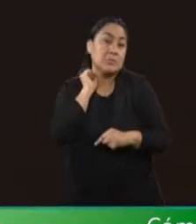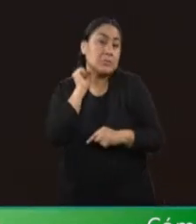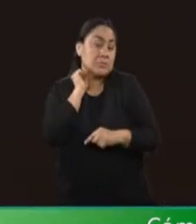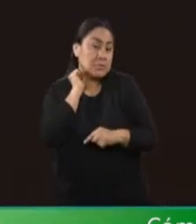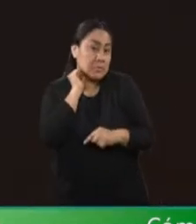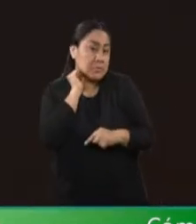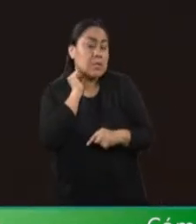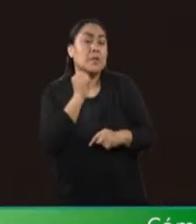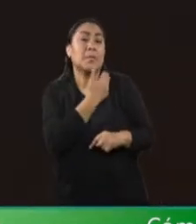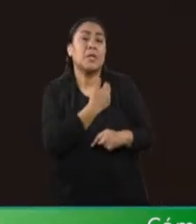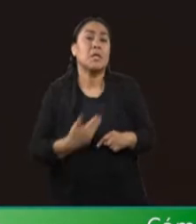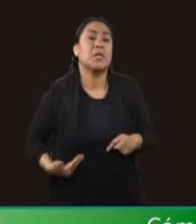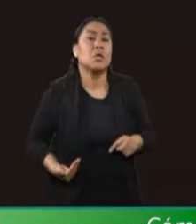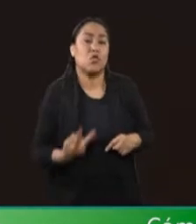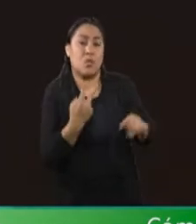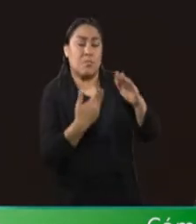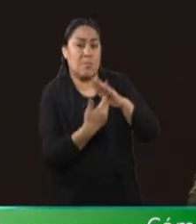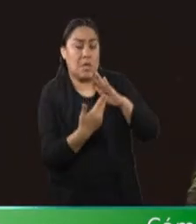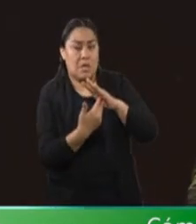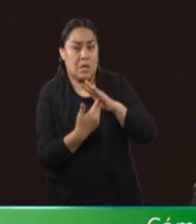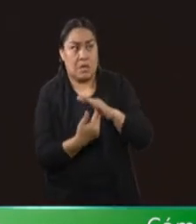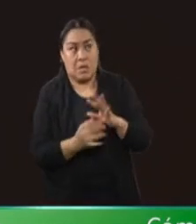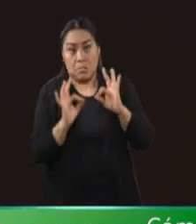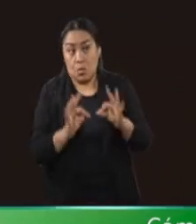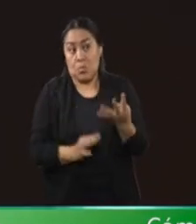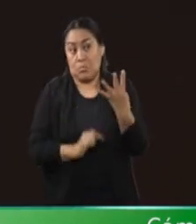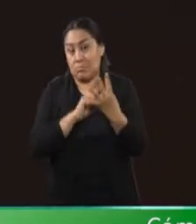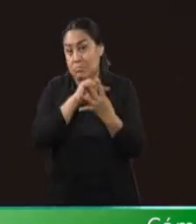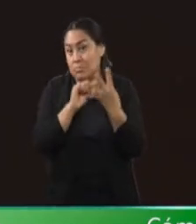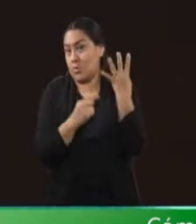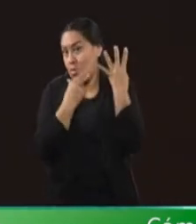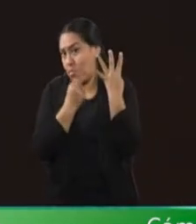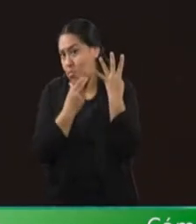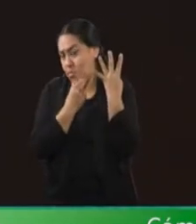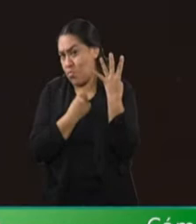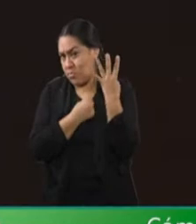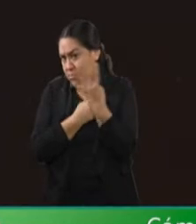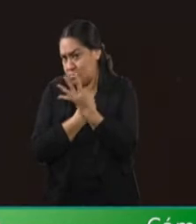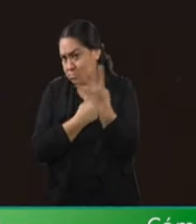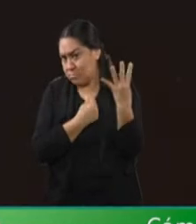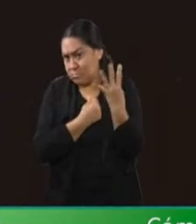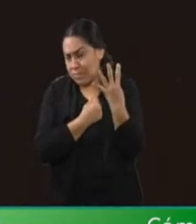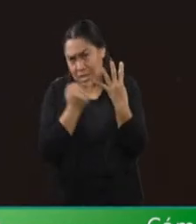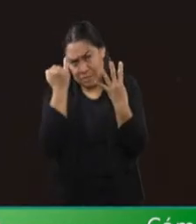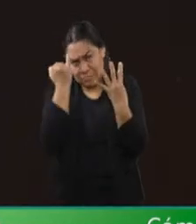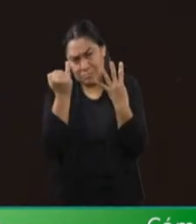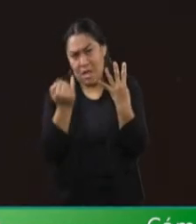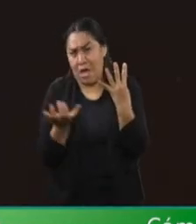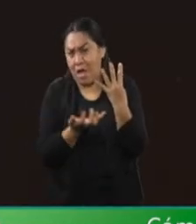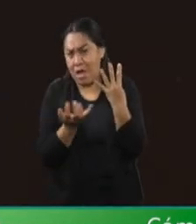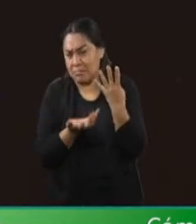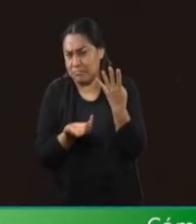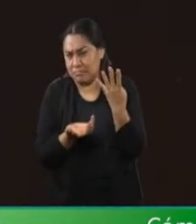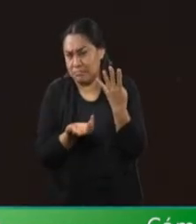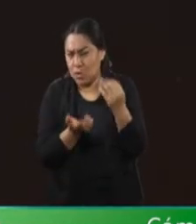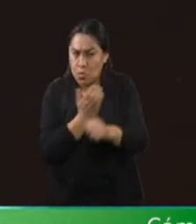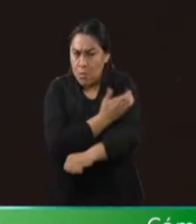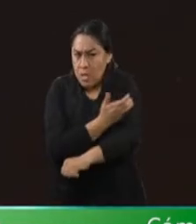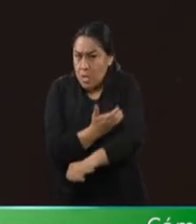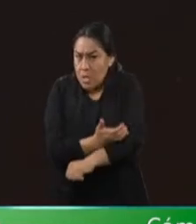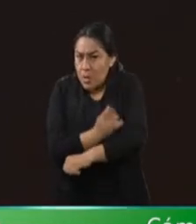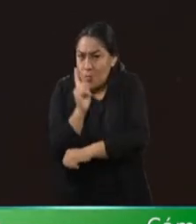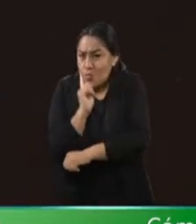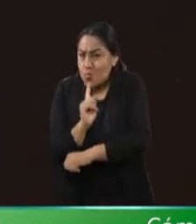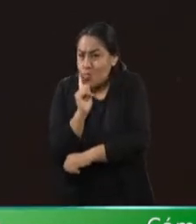de los dos presidentes de la mesa, de cuatro hombres, compañeras, compañeras, compañeras.